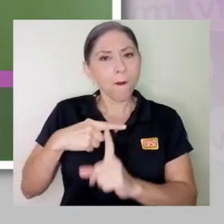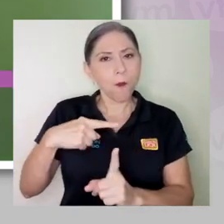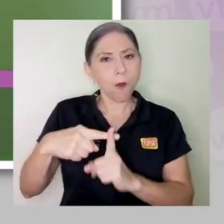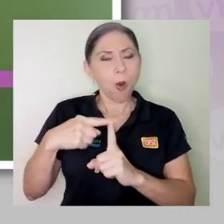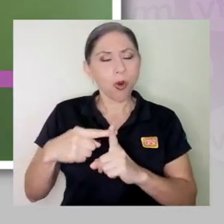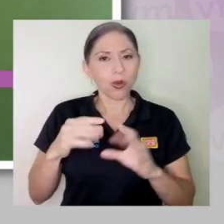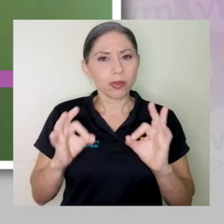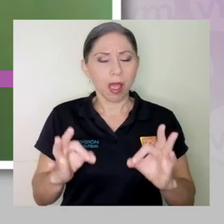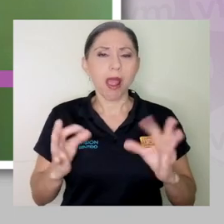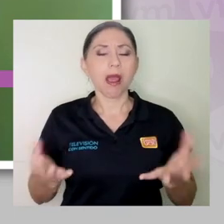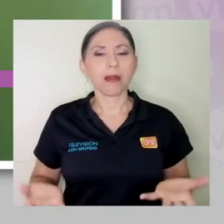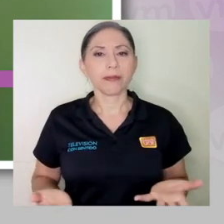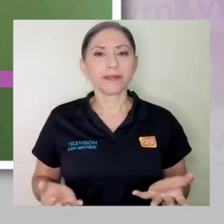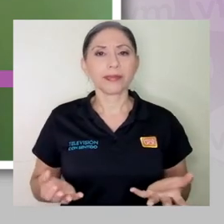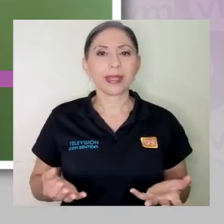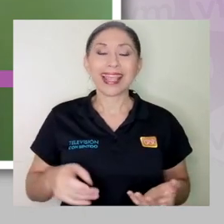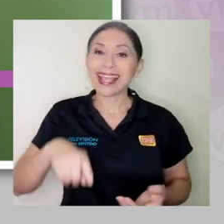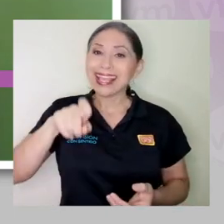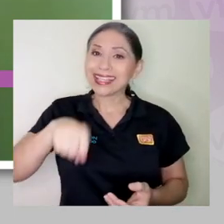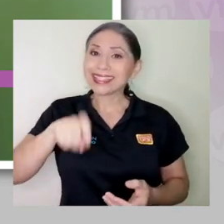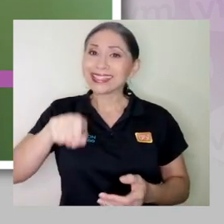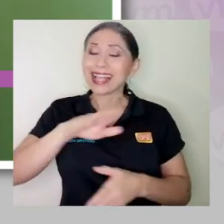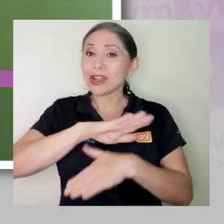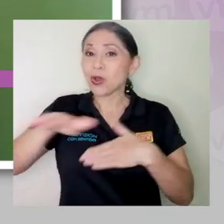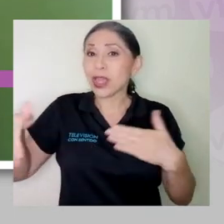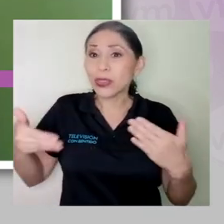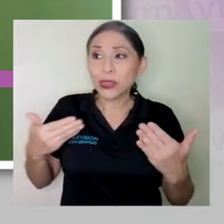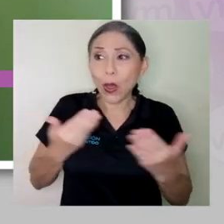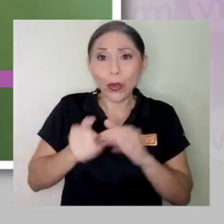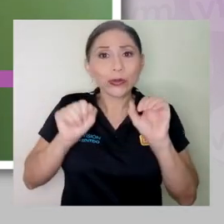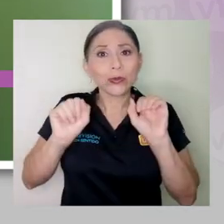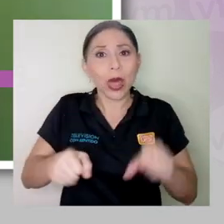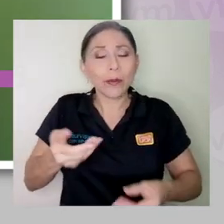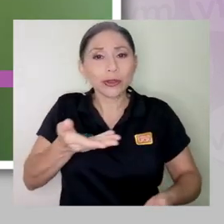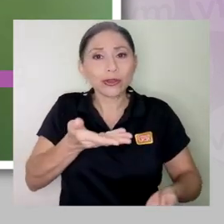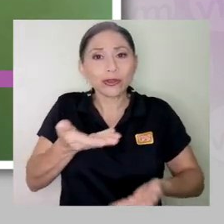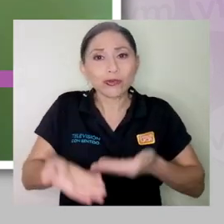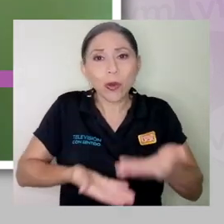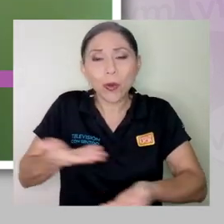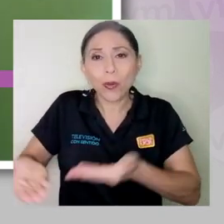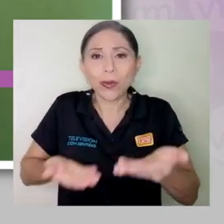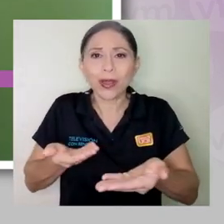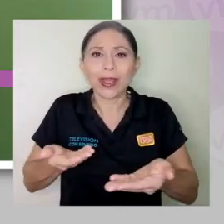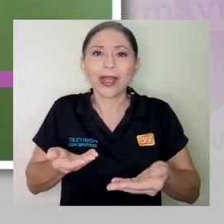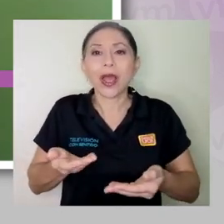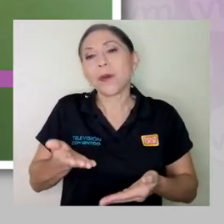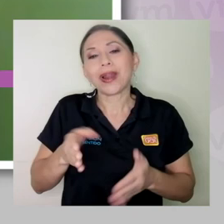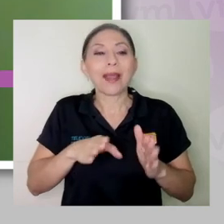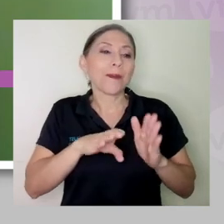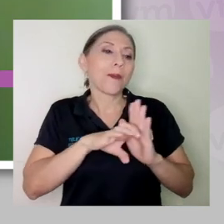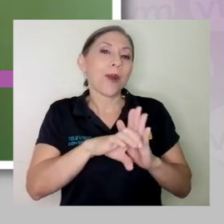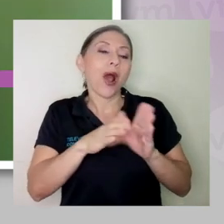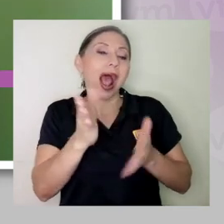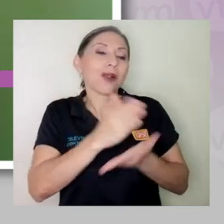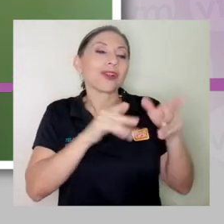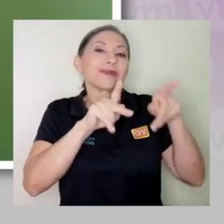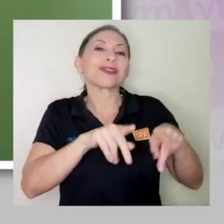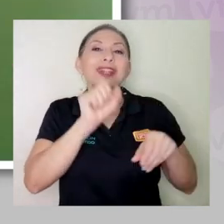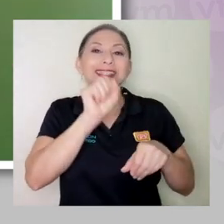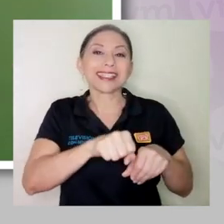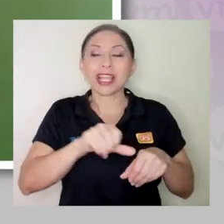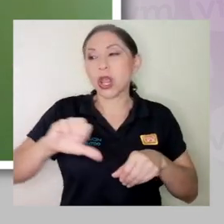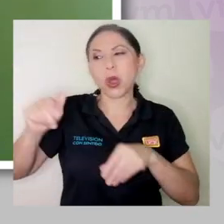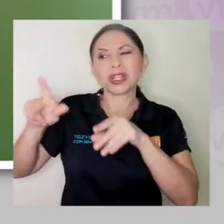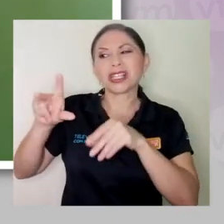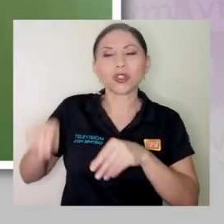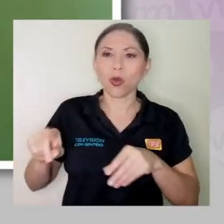es necesario que todos pongamos de nuestra parte porque no se vale como que unos sí pongan y otros no. Y entonces, por